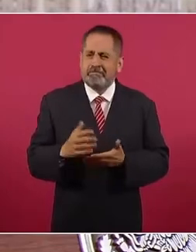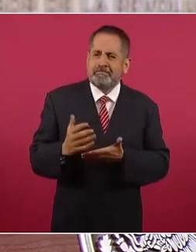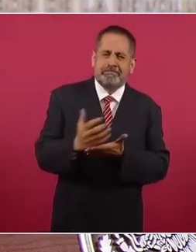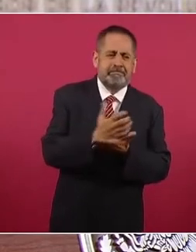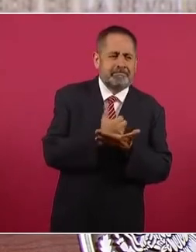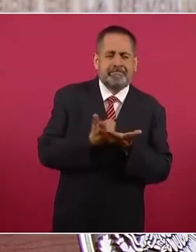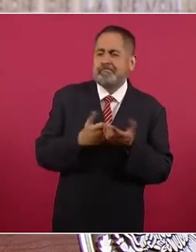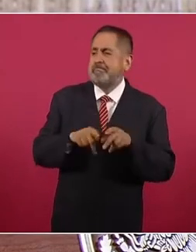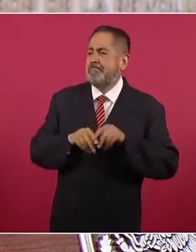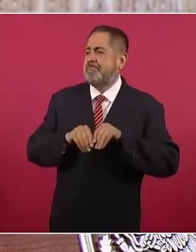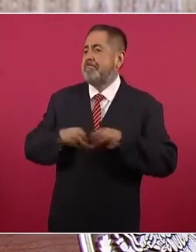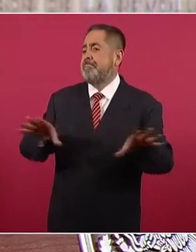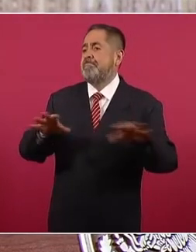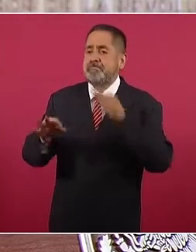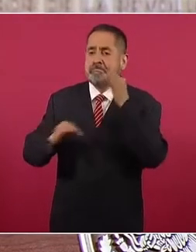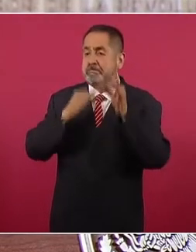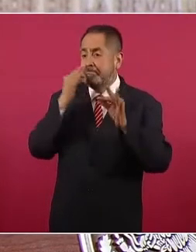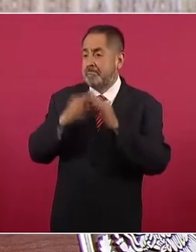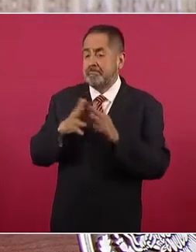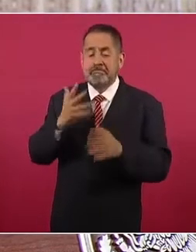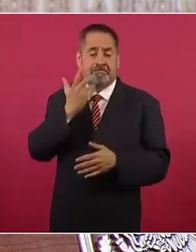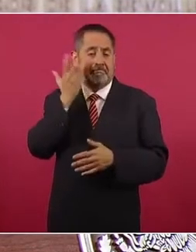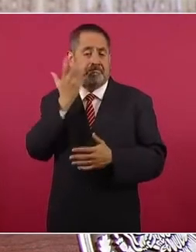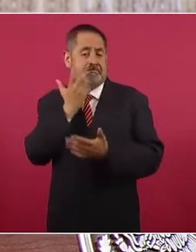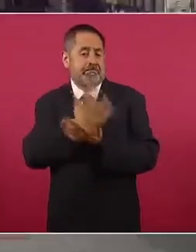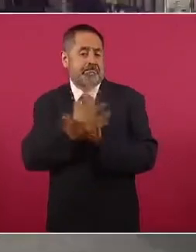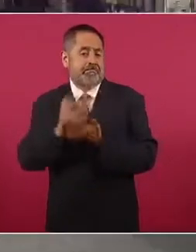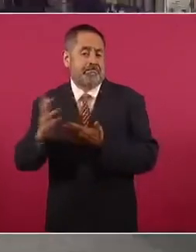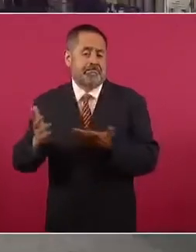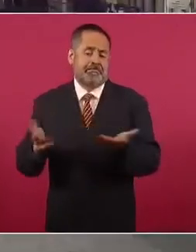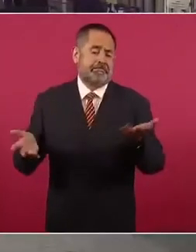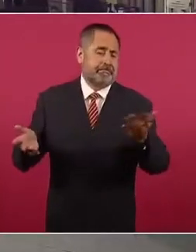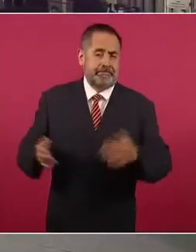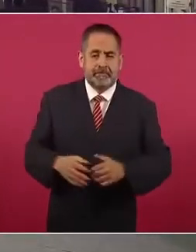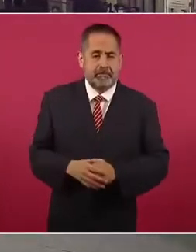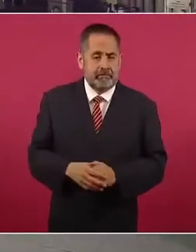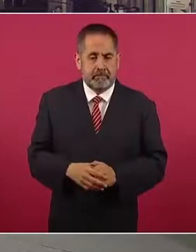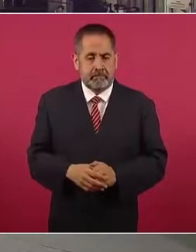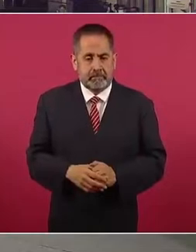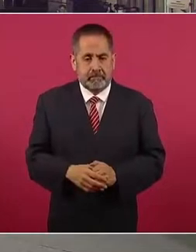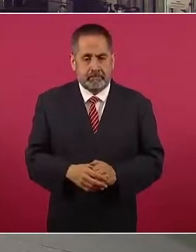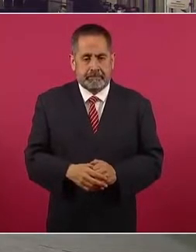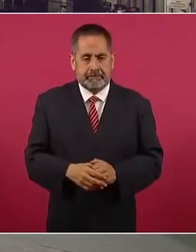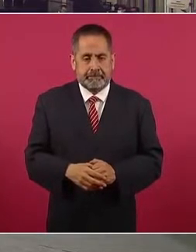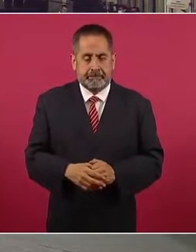y si